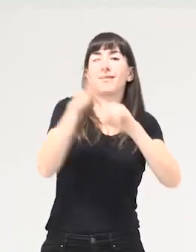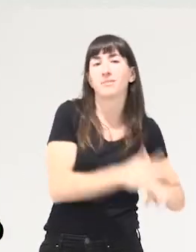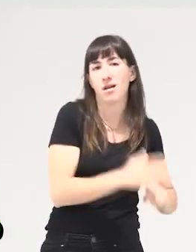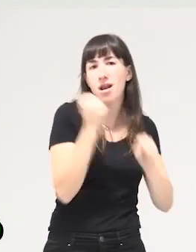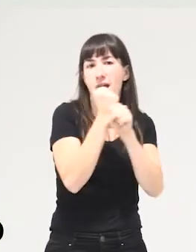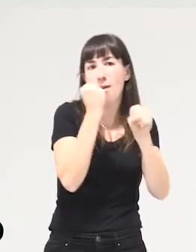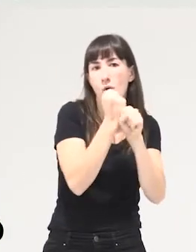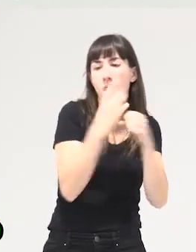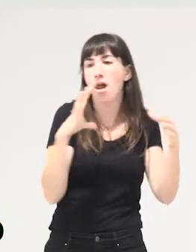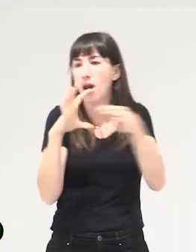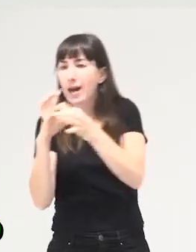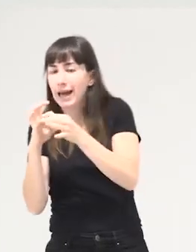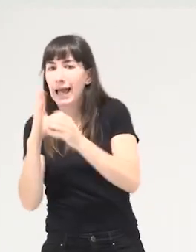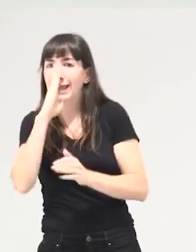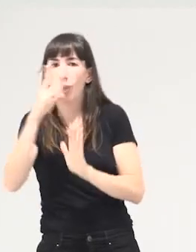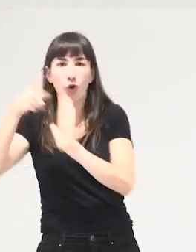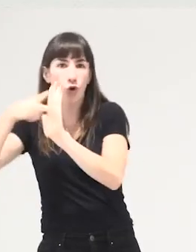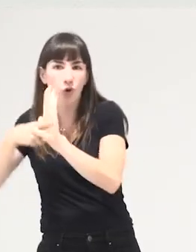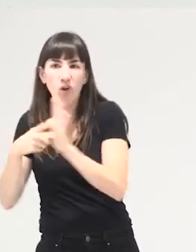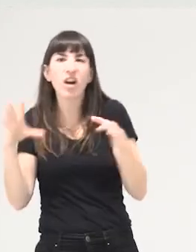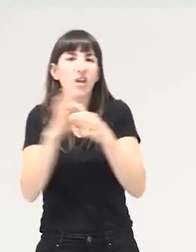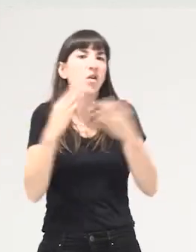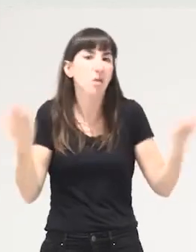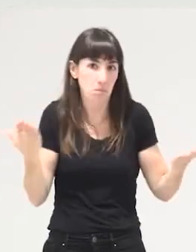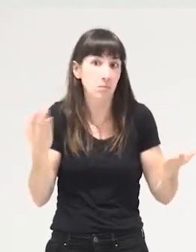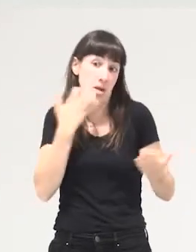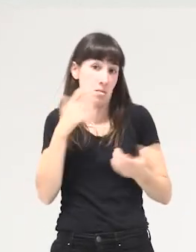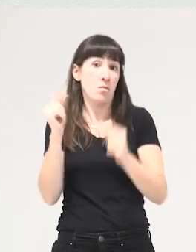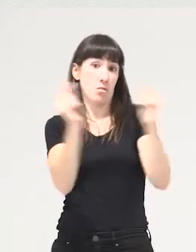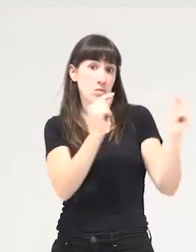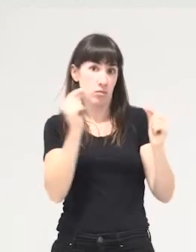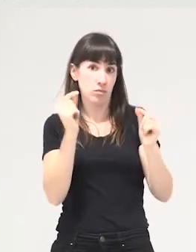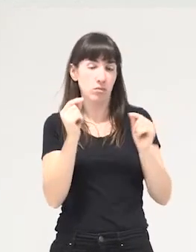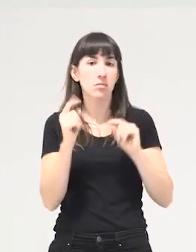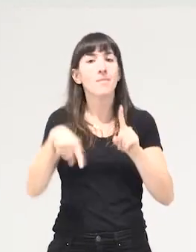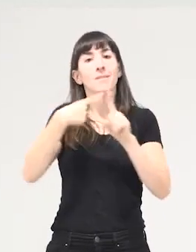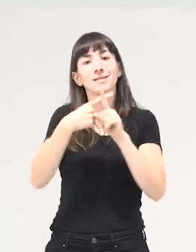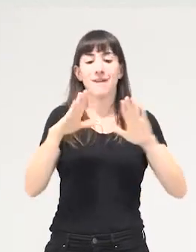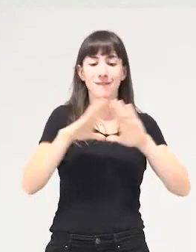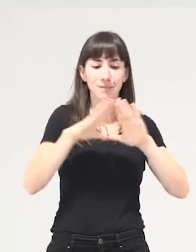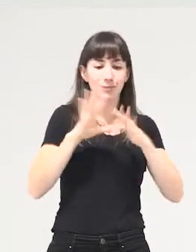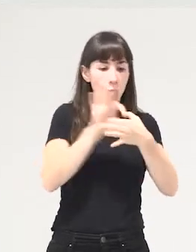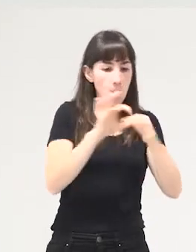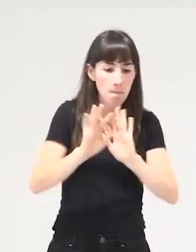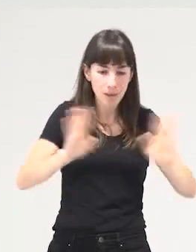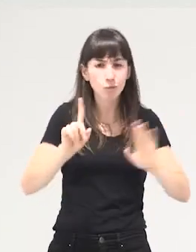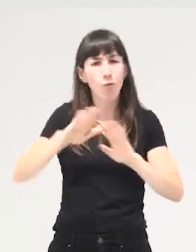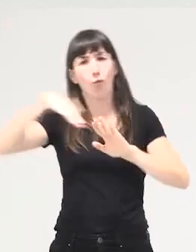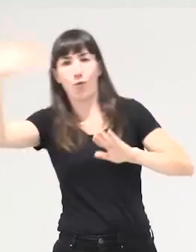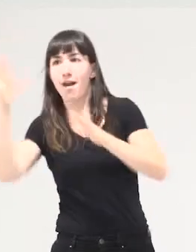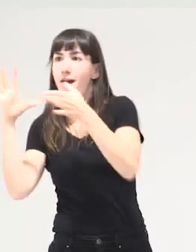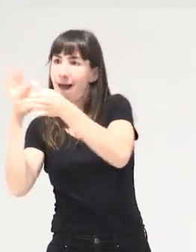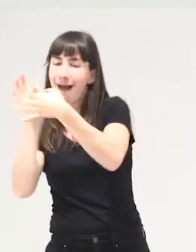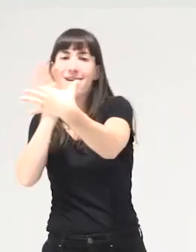entonces tiene capacidad para esto y también para generar alianzas más allá de los feminismos y creo considero que si que se han